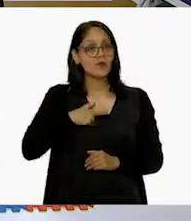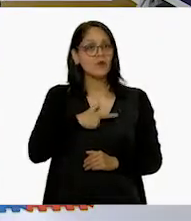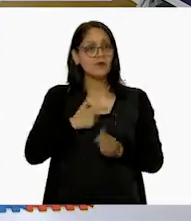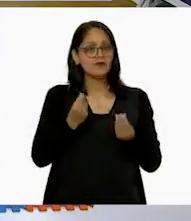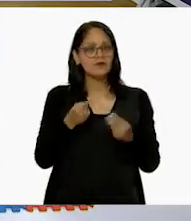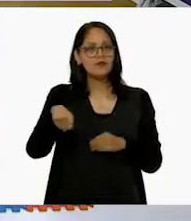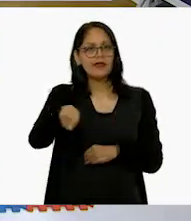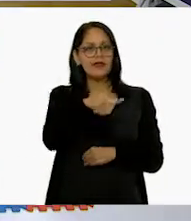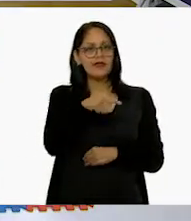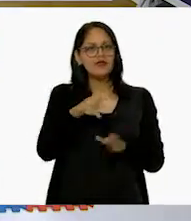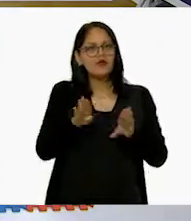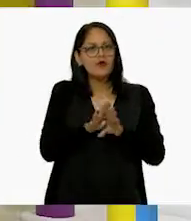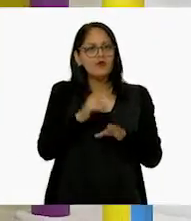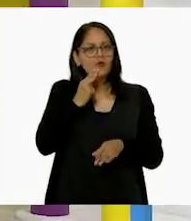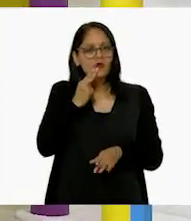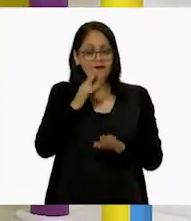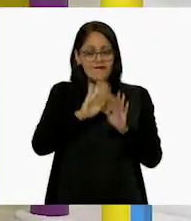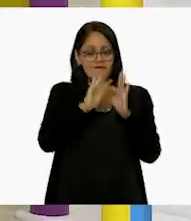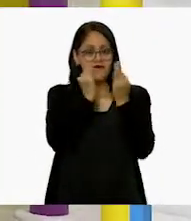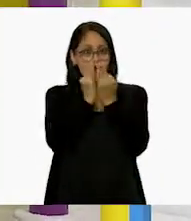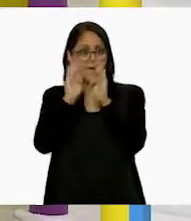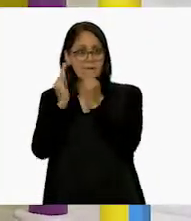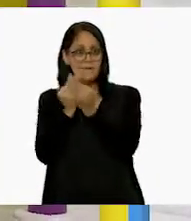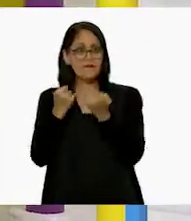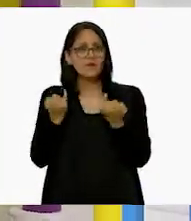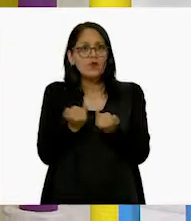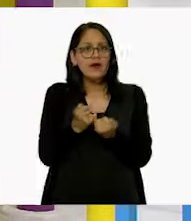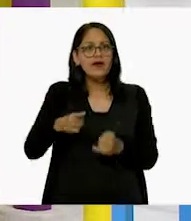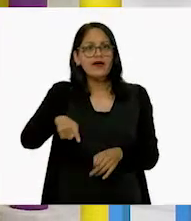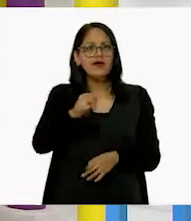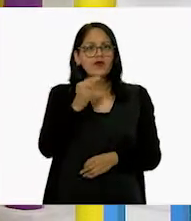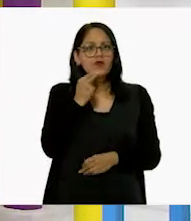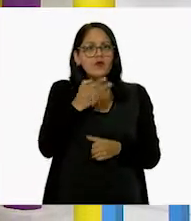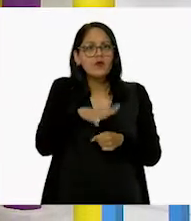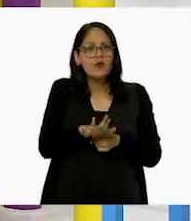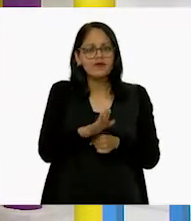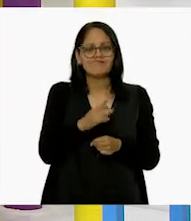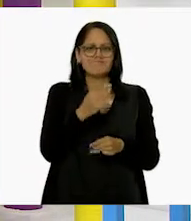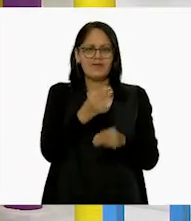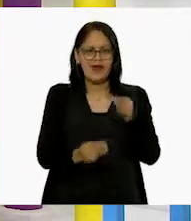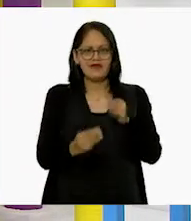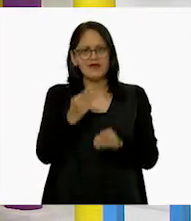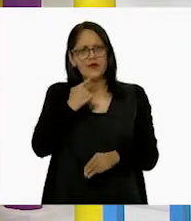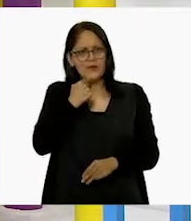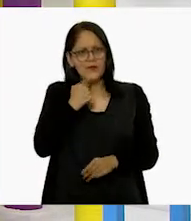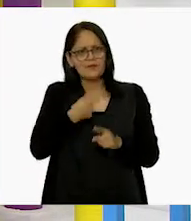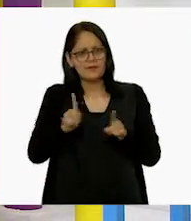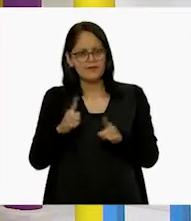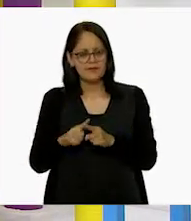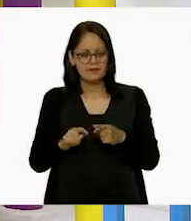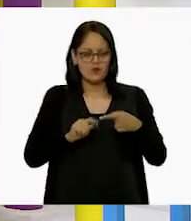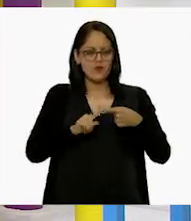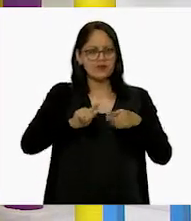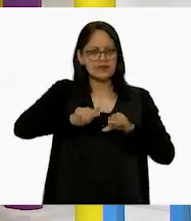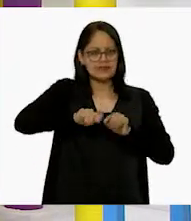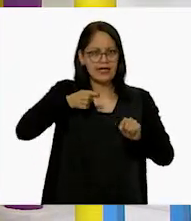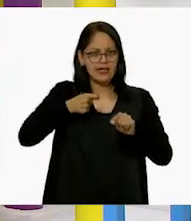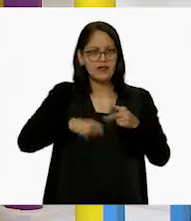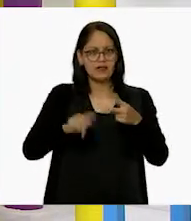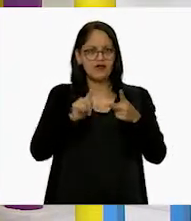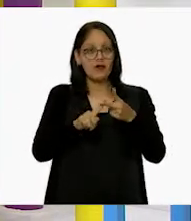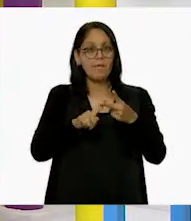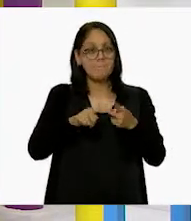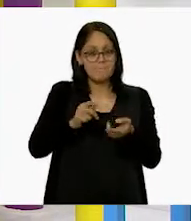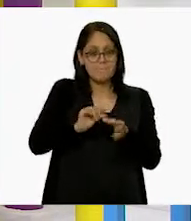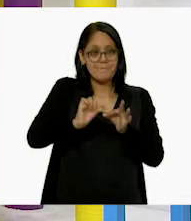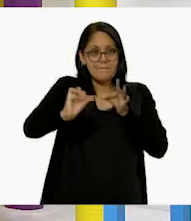lograron hacer las mismas figuras que nosotros, pero utilizando diferentes cosas. Los cerillos, los palillos, los